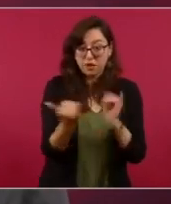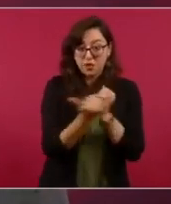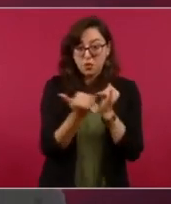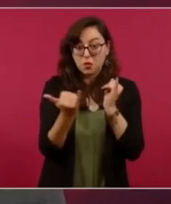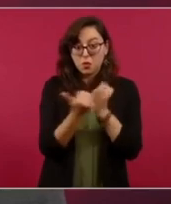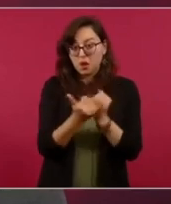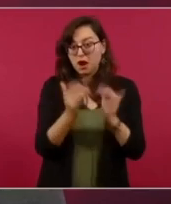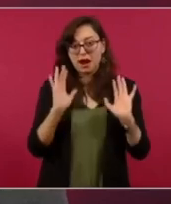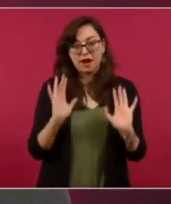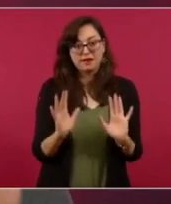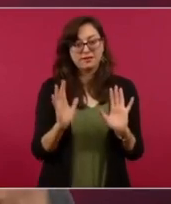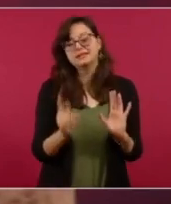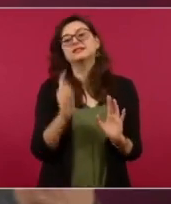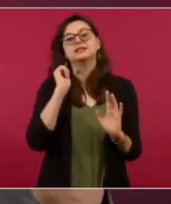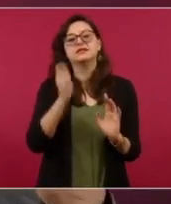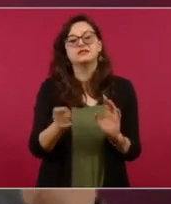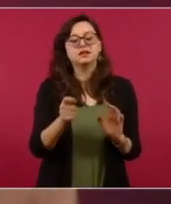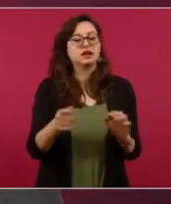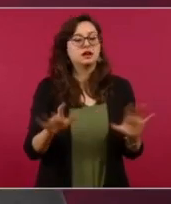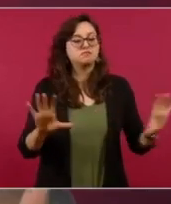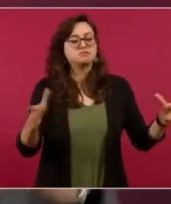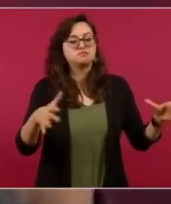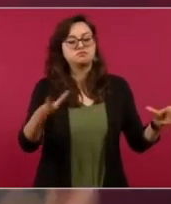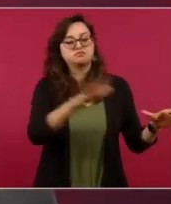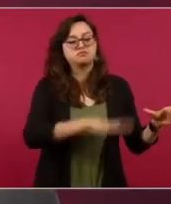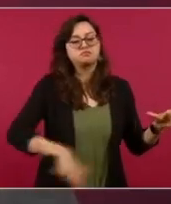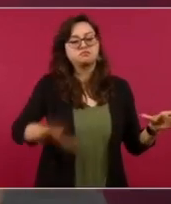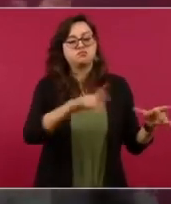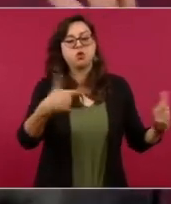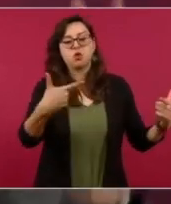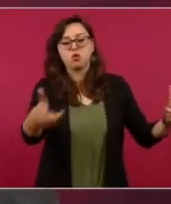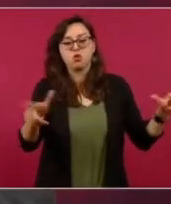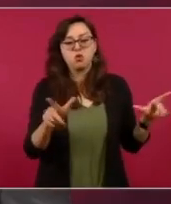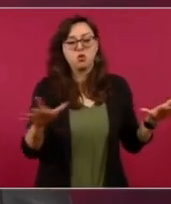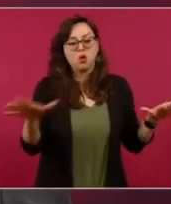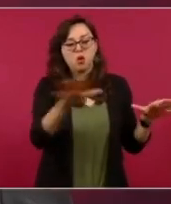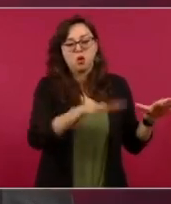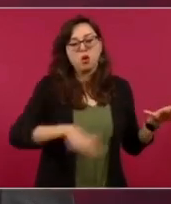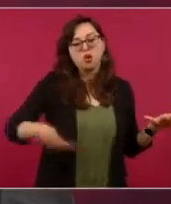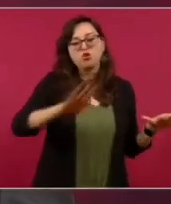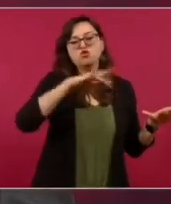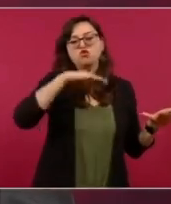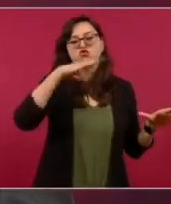el régimen corrupto conservador no se toca